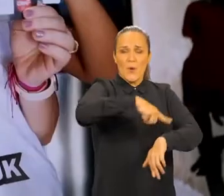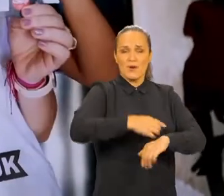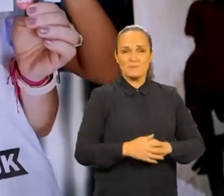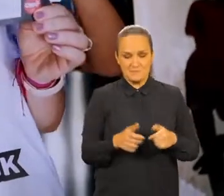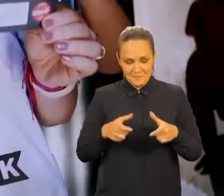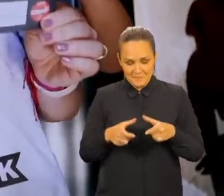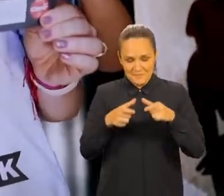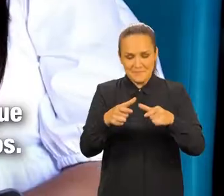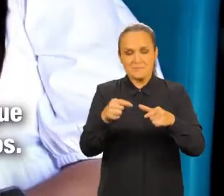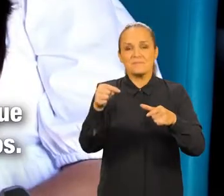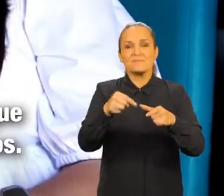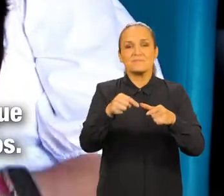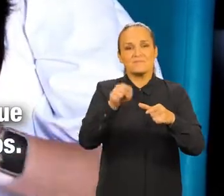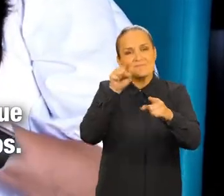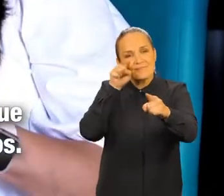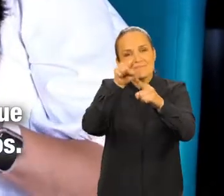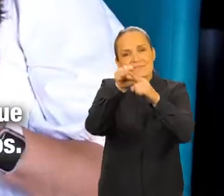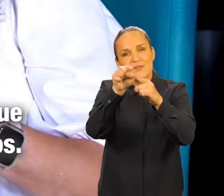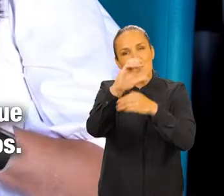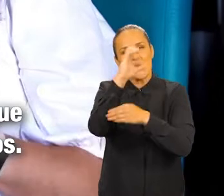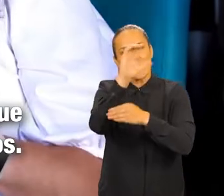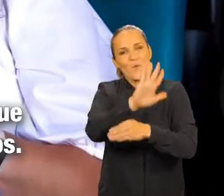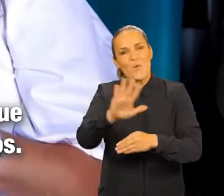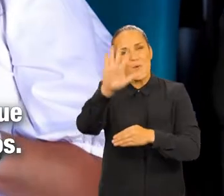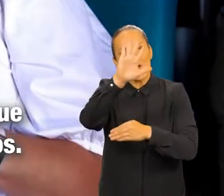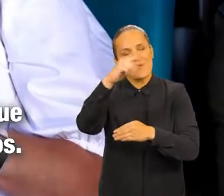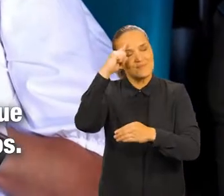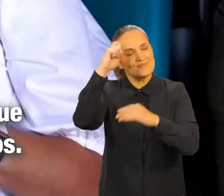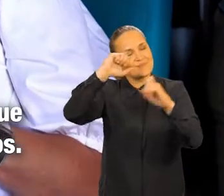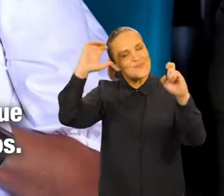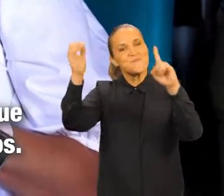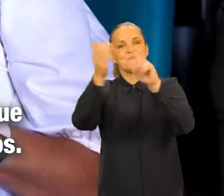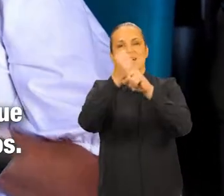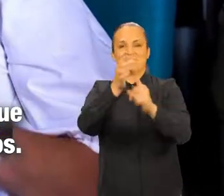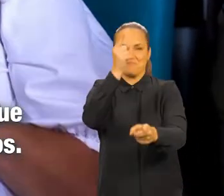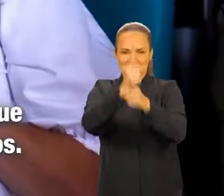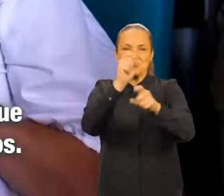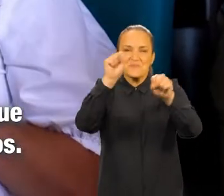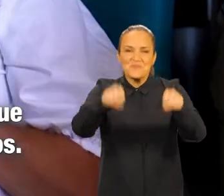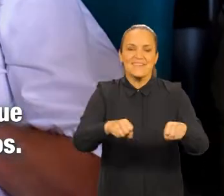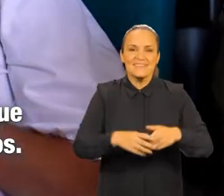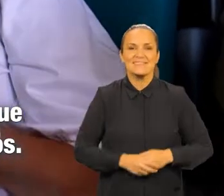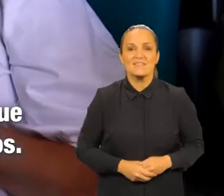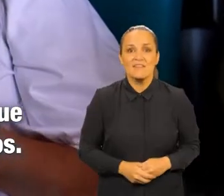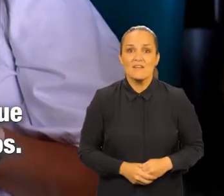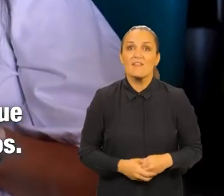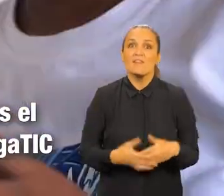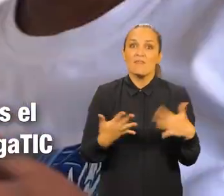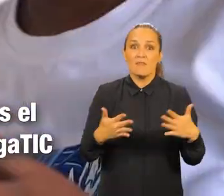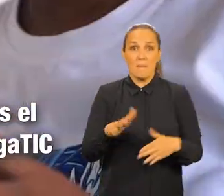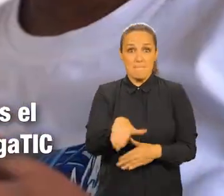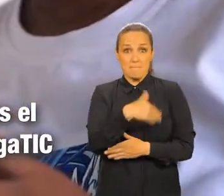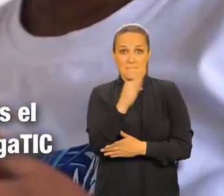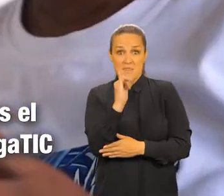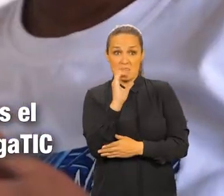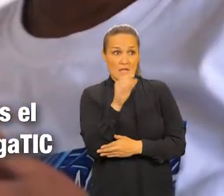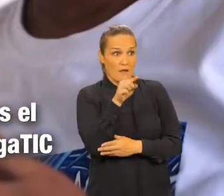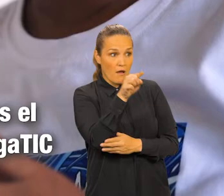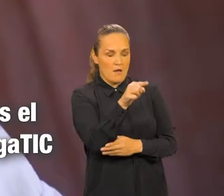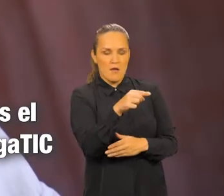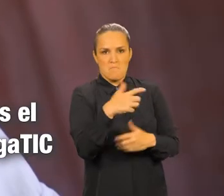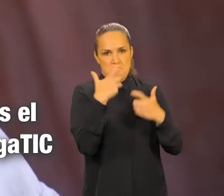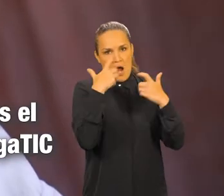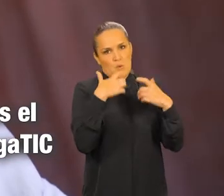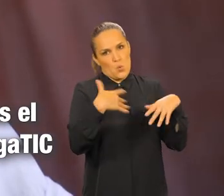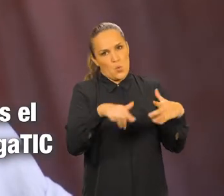las 24 horas del día. Esta es la verdadera ilusión, pero así es que se cumplen los sueños de los colombianos. Realmente me parece que este